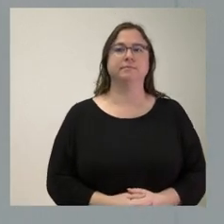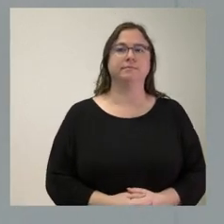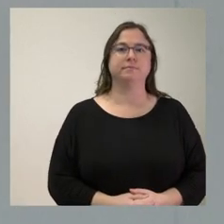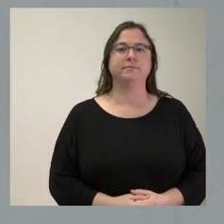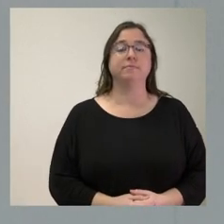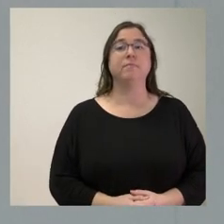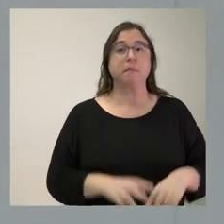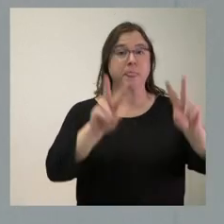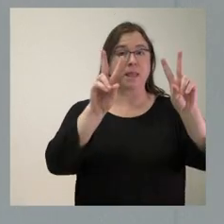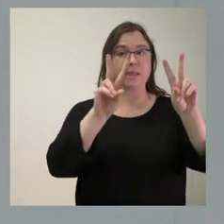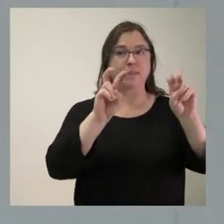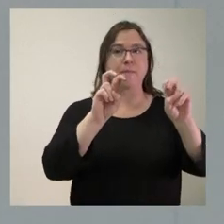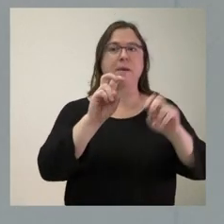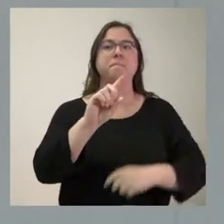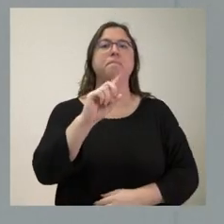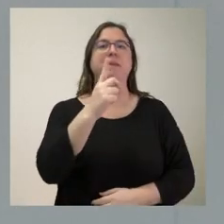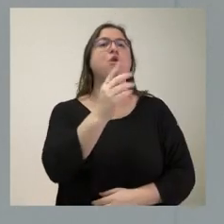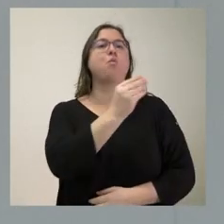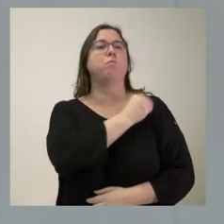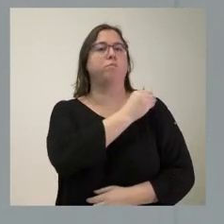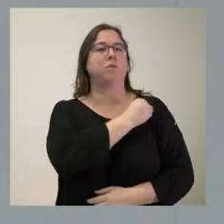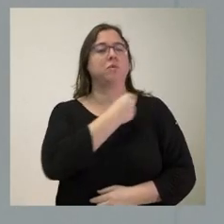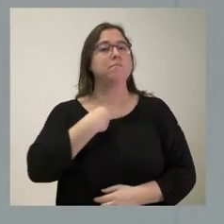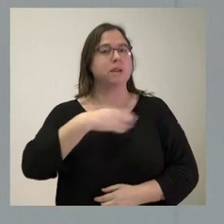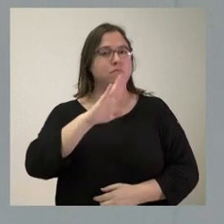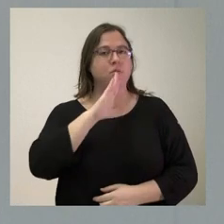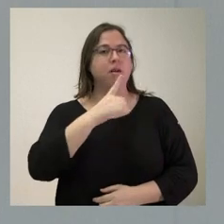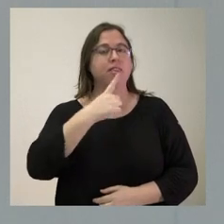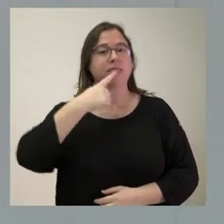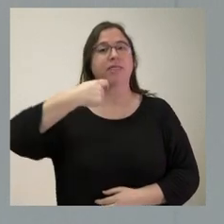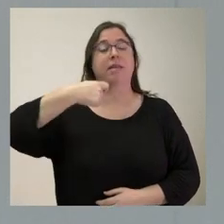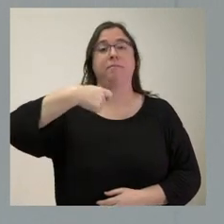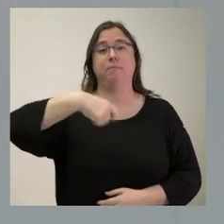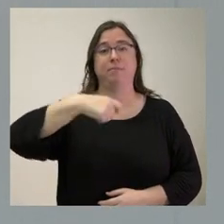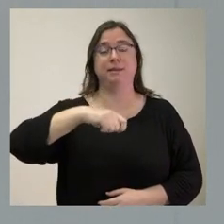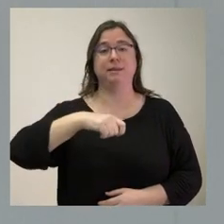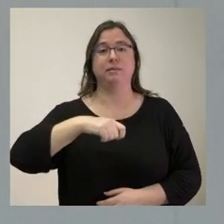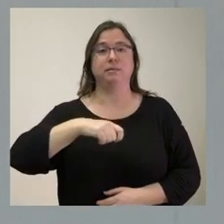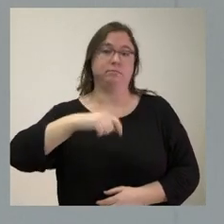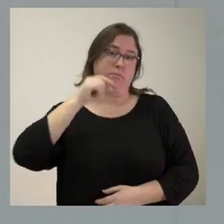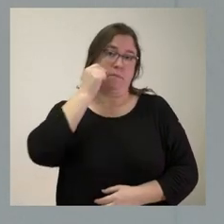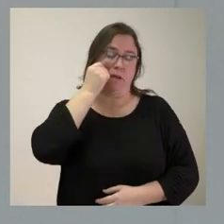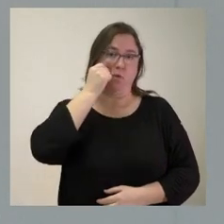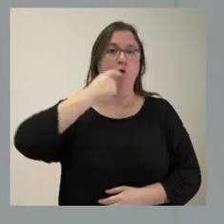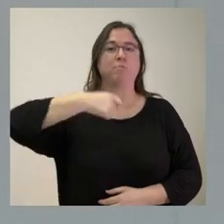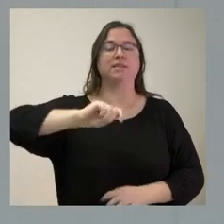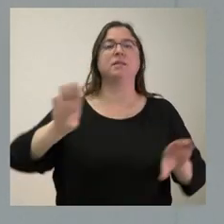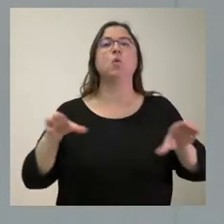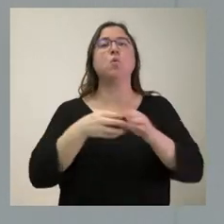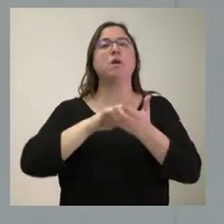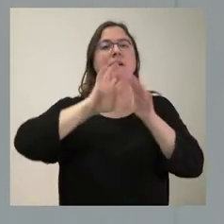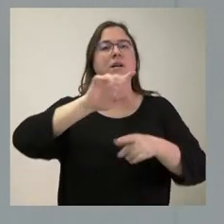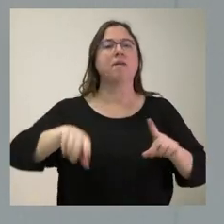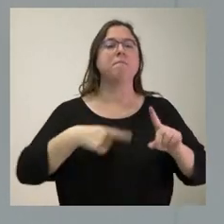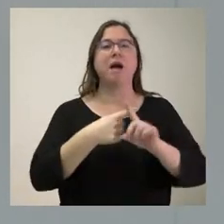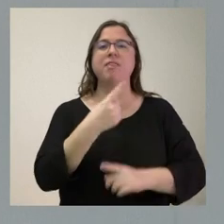Sobre la primera cuestión que usted plantea, como dijo el presidente de la Junta de Castilla y León, como dijo también el